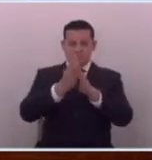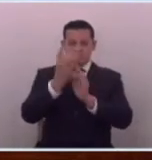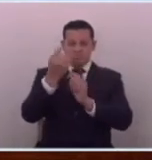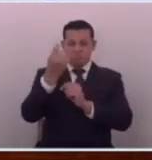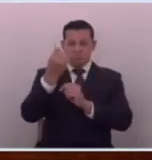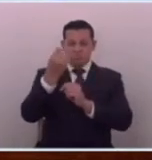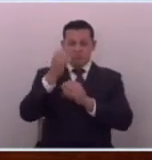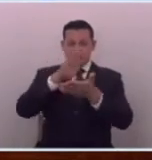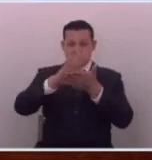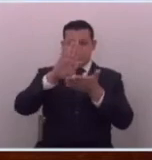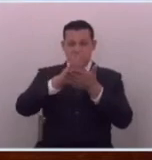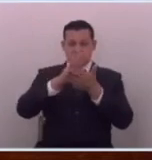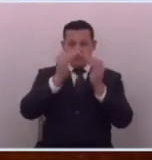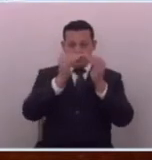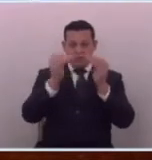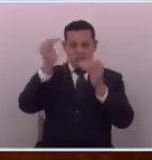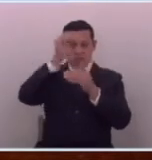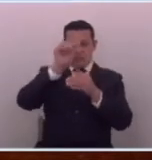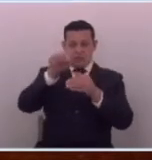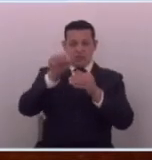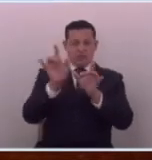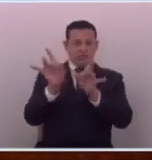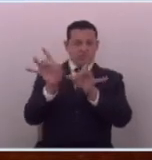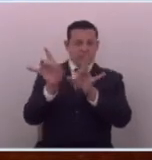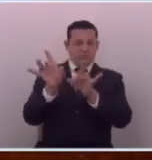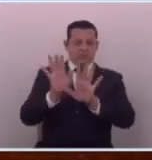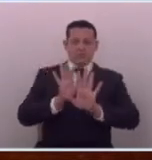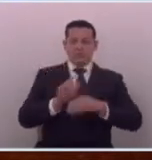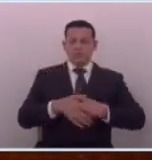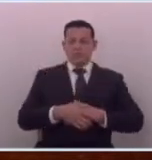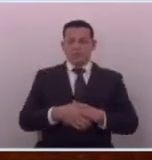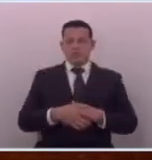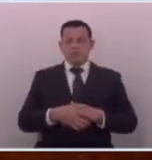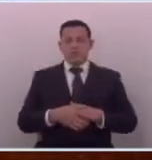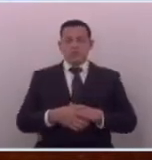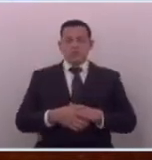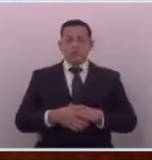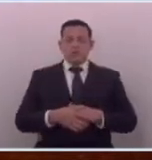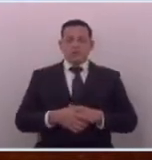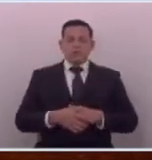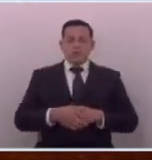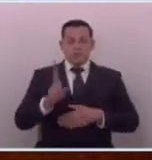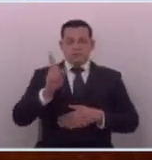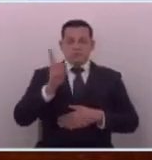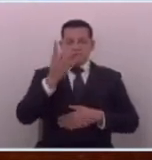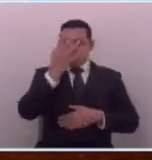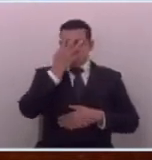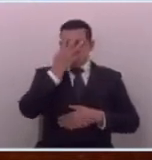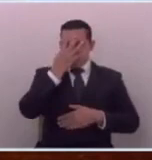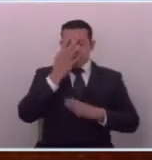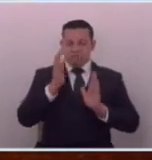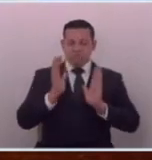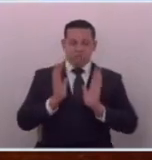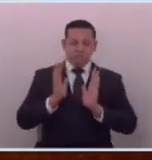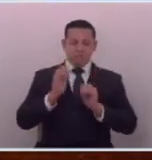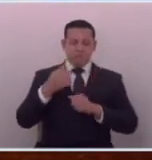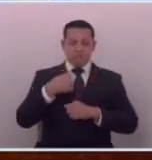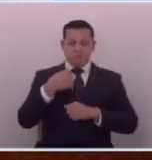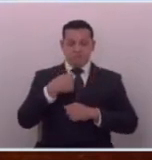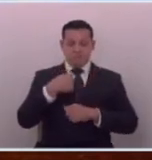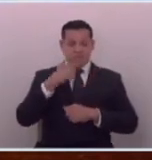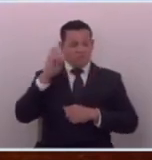sobre sueldos eso es patético sinvergüenza sinvergüenzada a mí